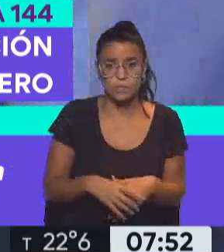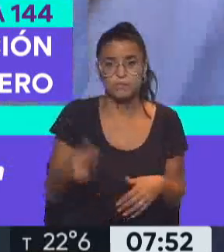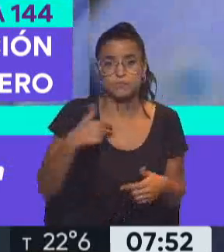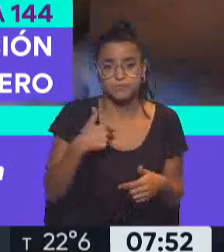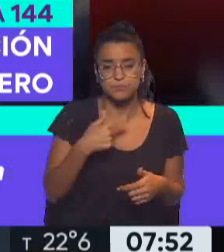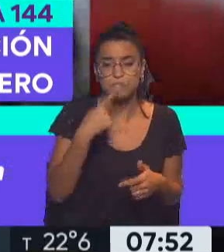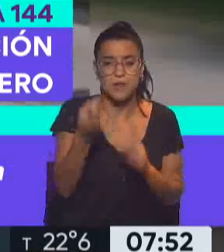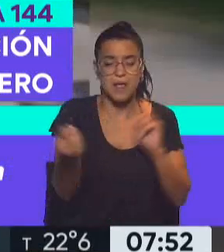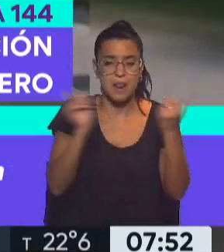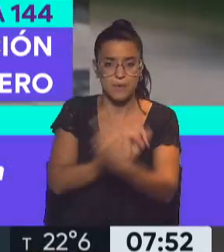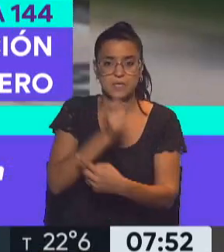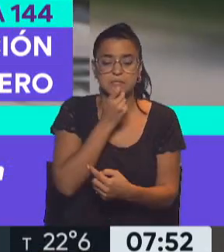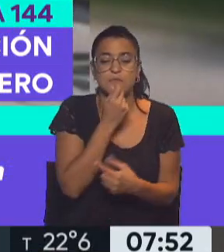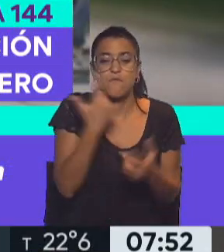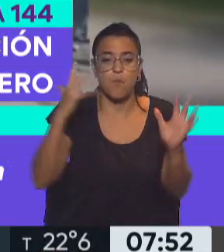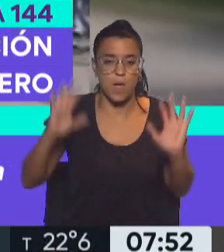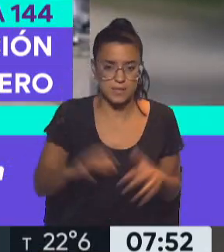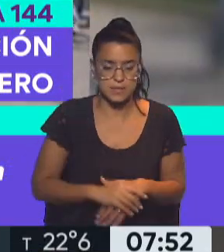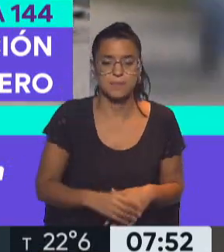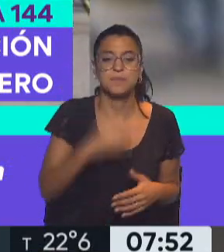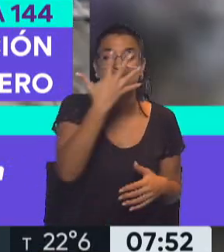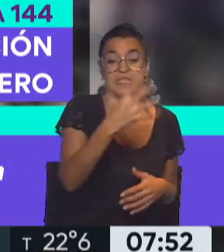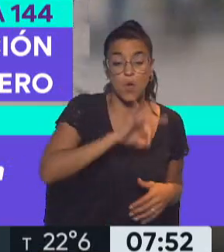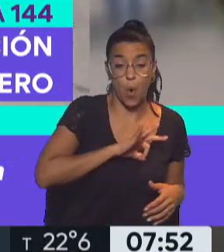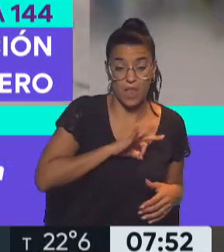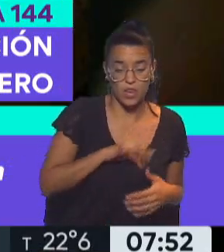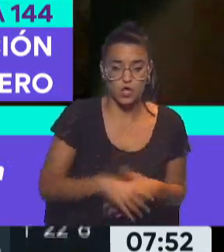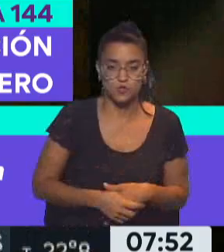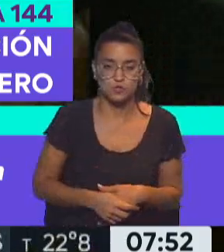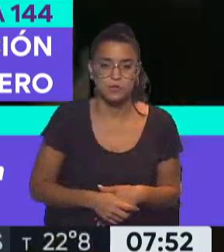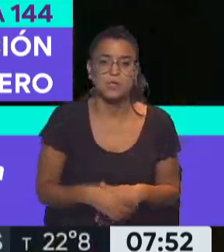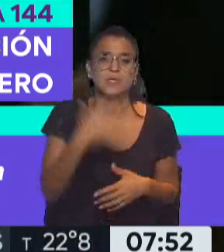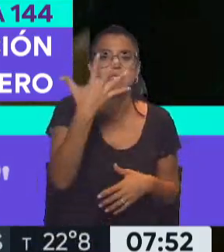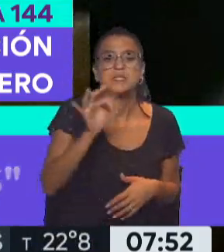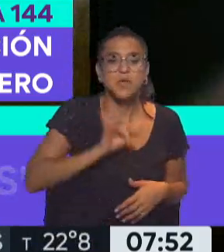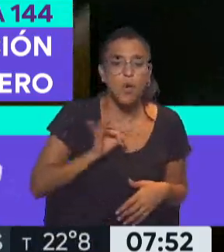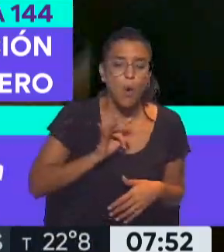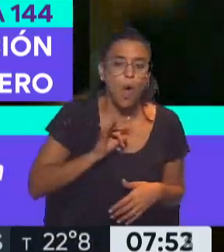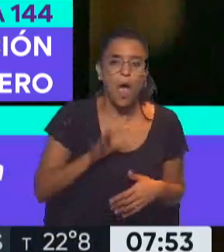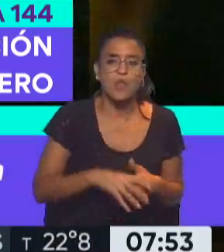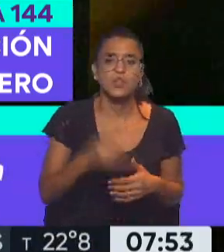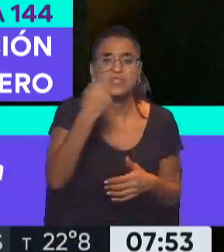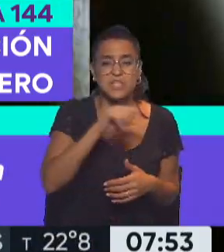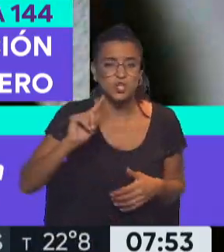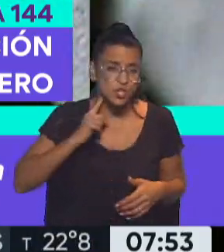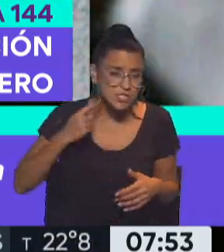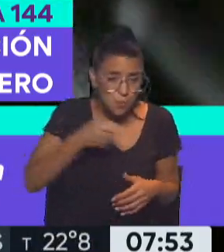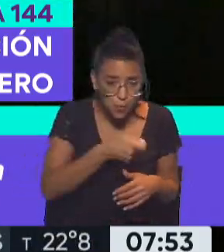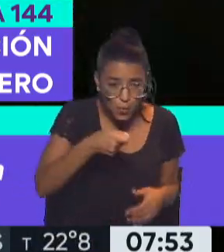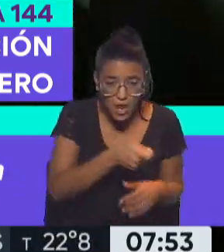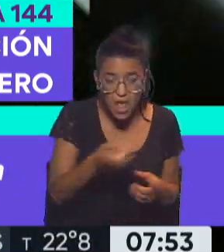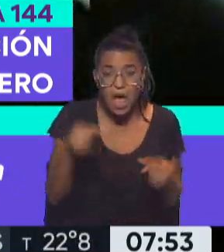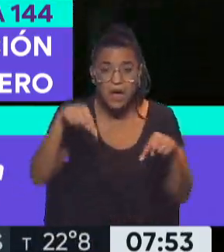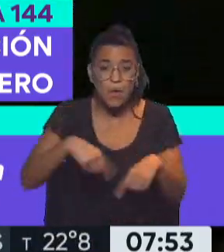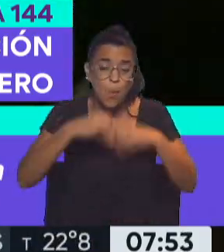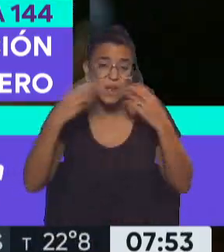planteo al revés. Si hubieran dicho que son 5 años, 5 años correspondía a 113 puñalados, o sea que acá